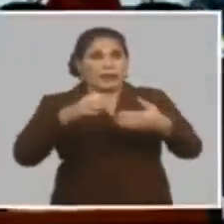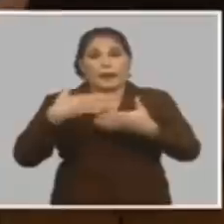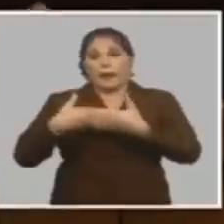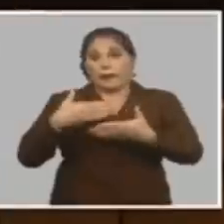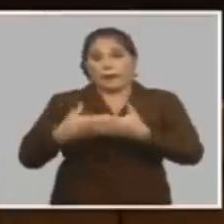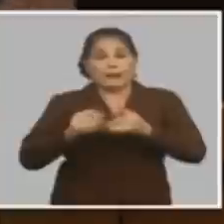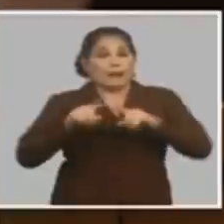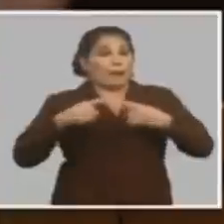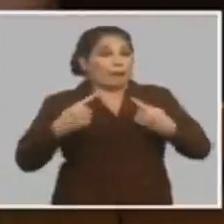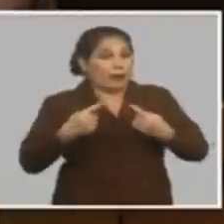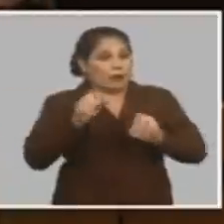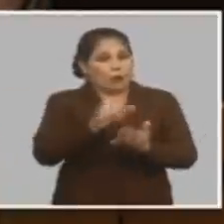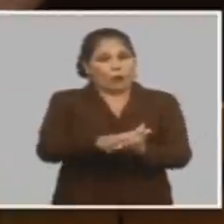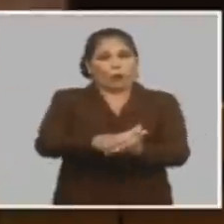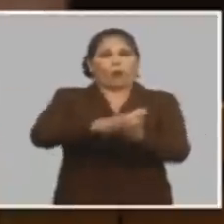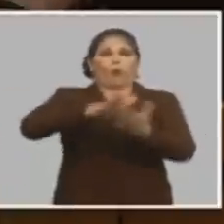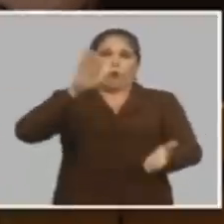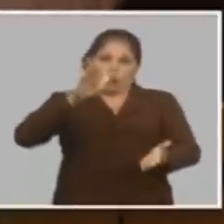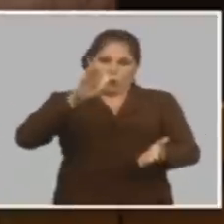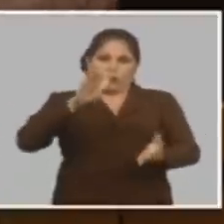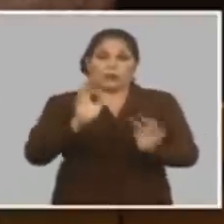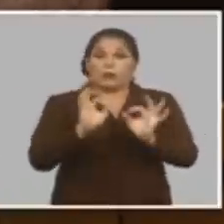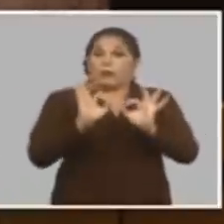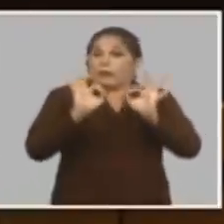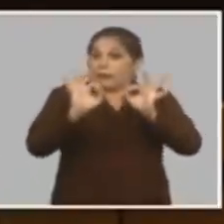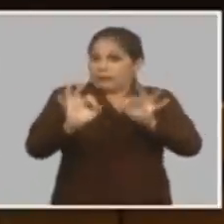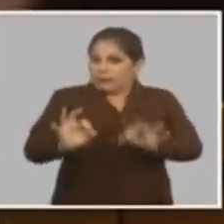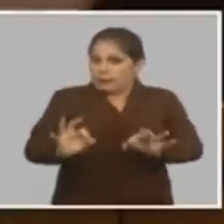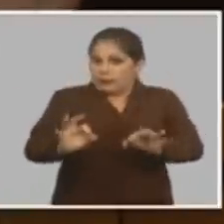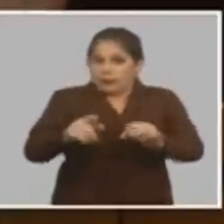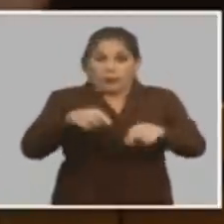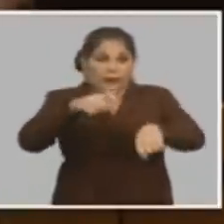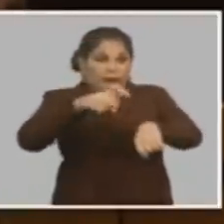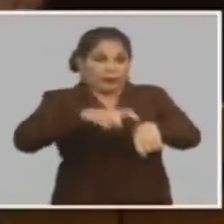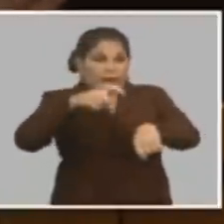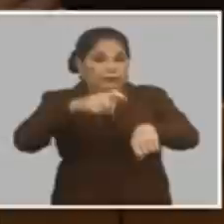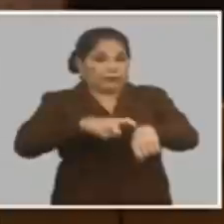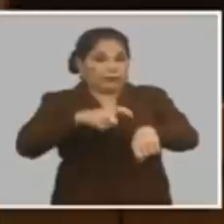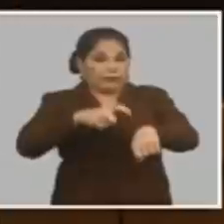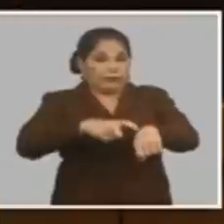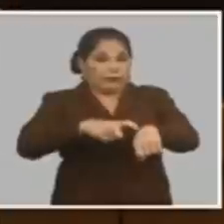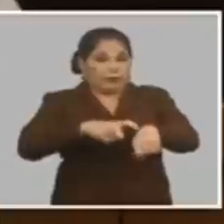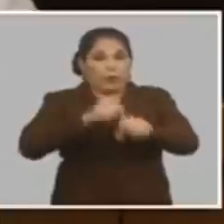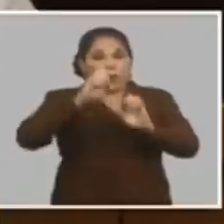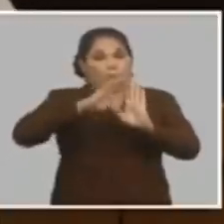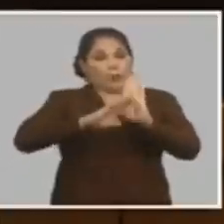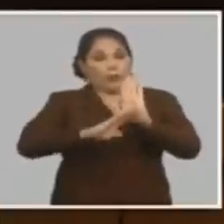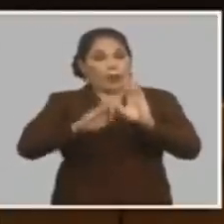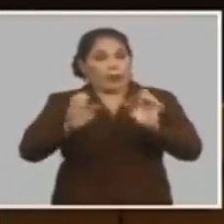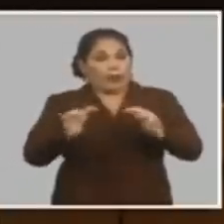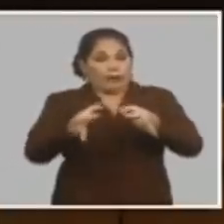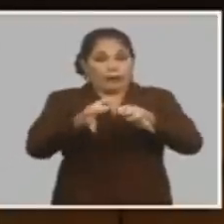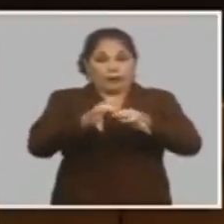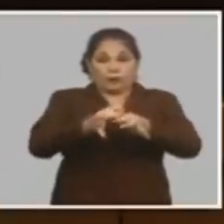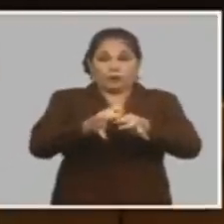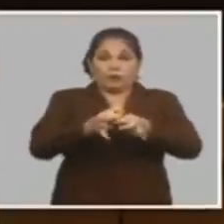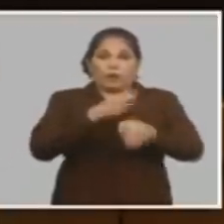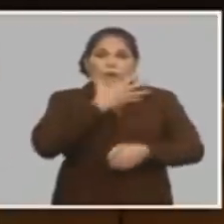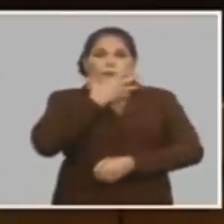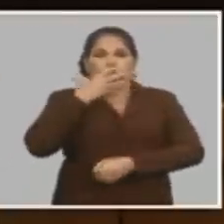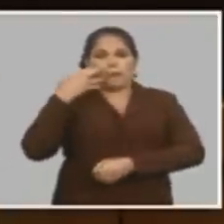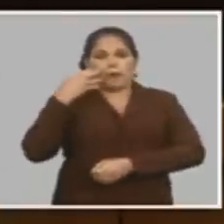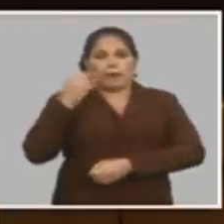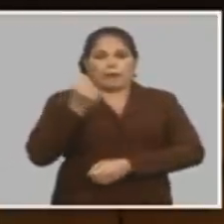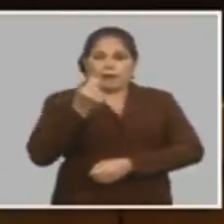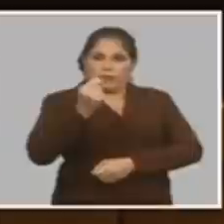pero con compromisos muy precisos de en el tiempo un programa de reducción de esas pérdidas